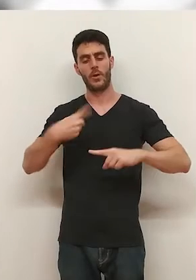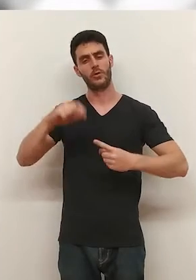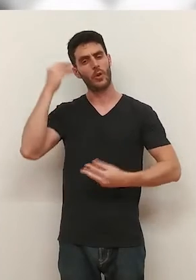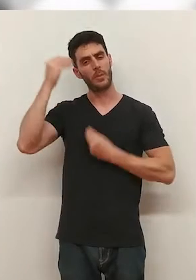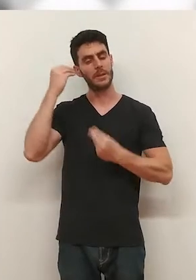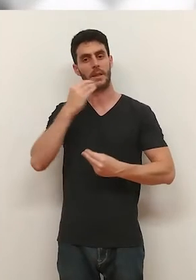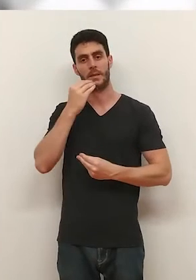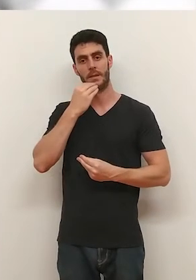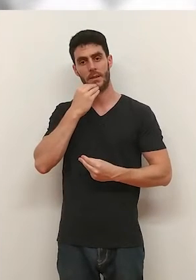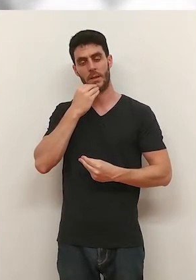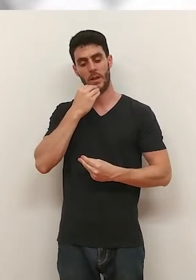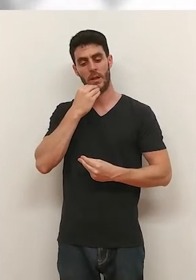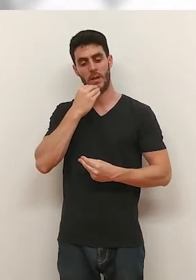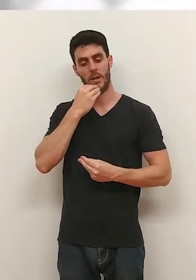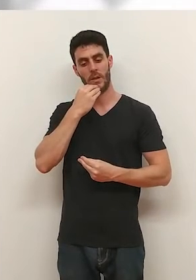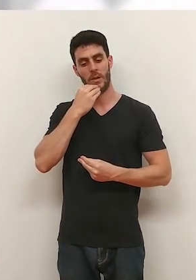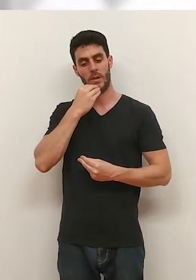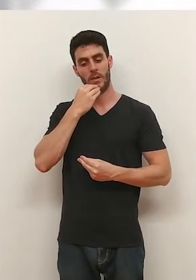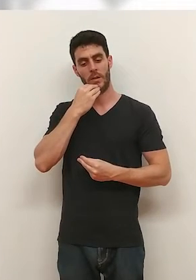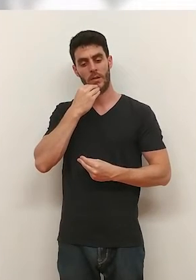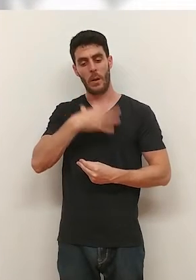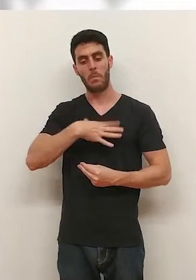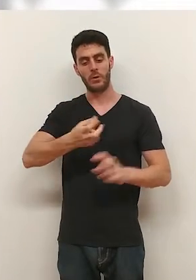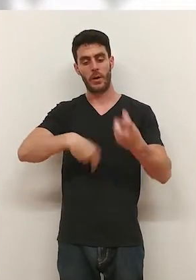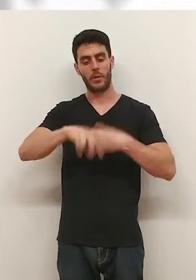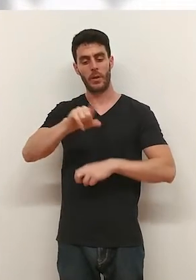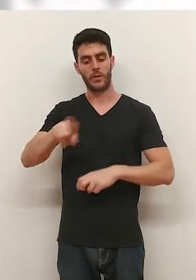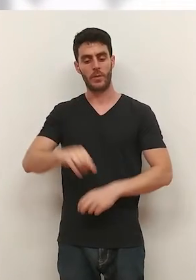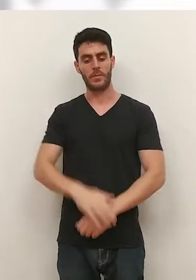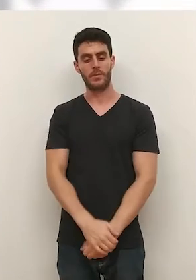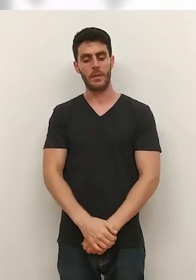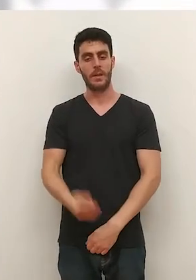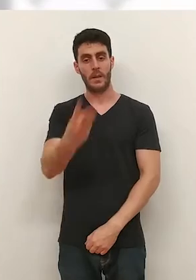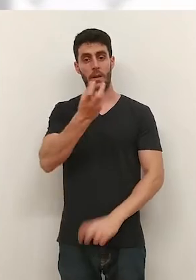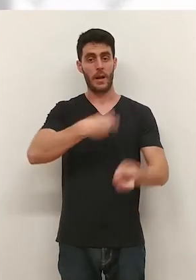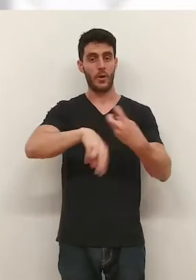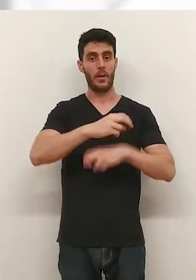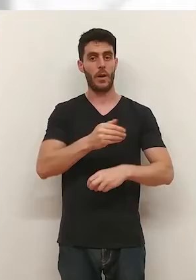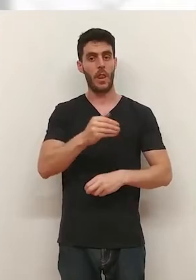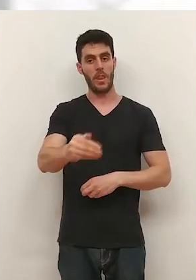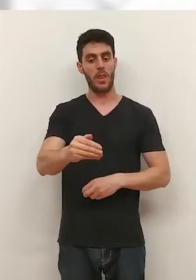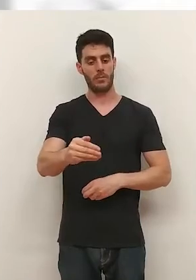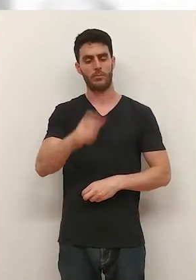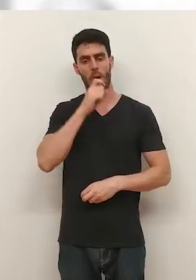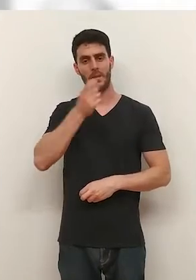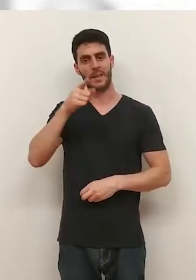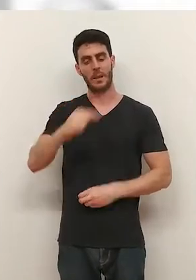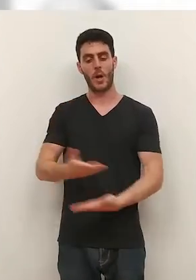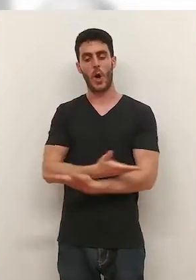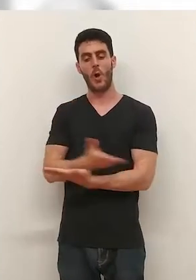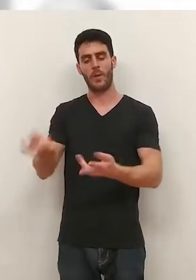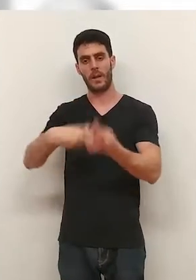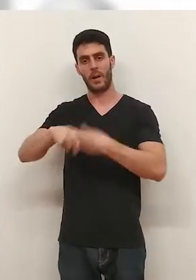mano del míster decidiremos si entran también en esas situaciones de posibles renovaciones. Tres renovaciones que pronto se